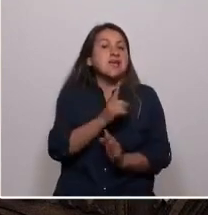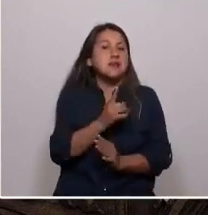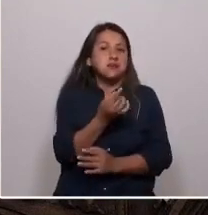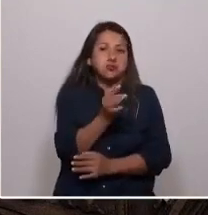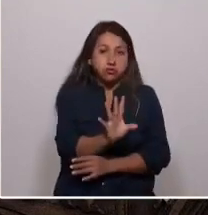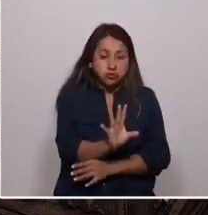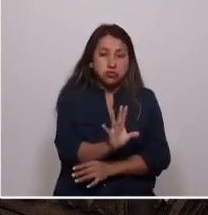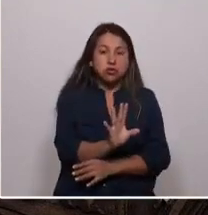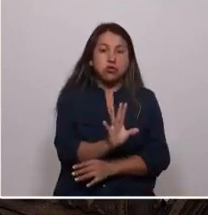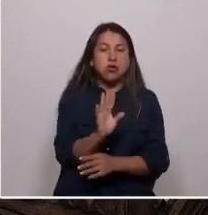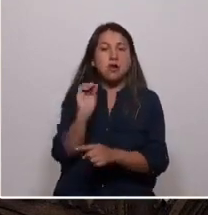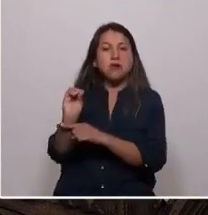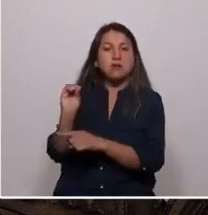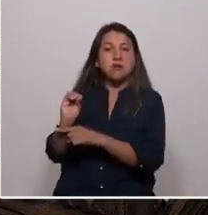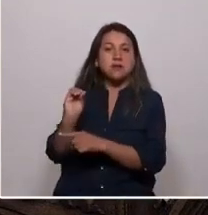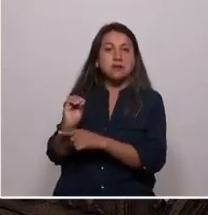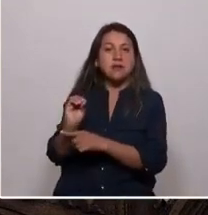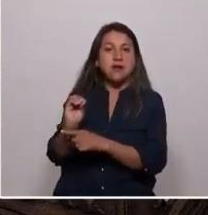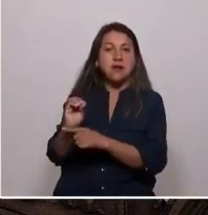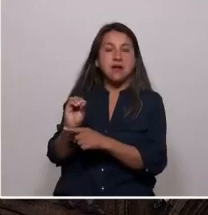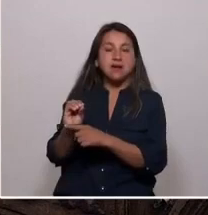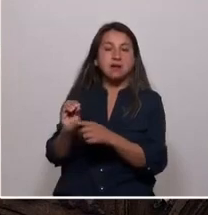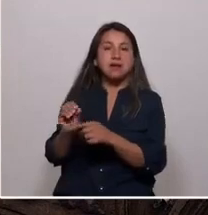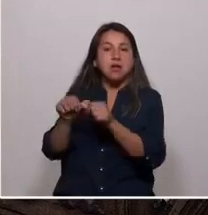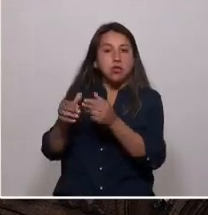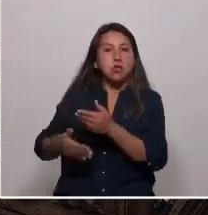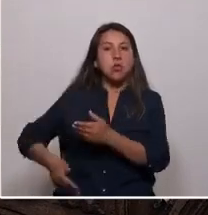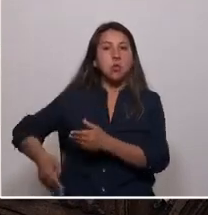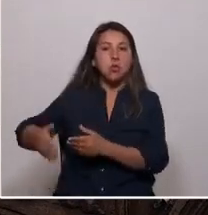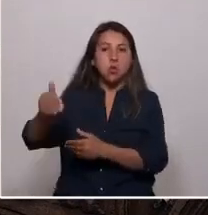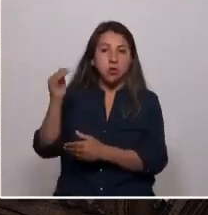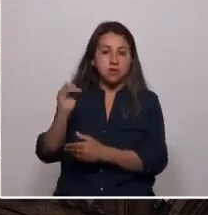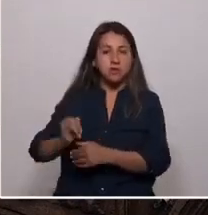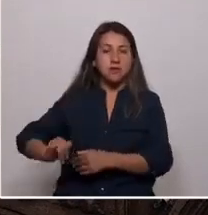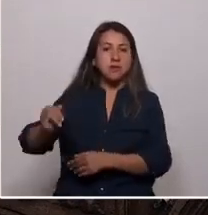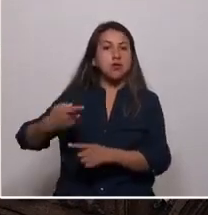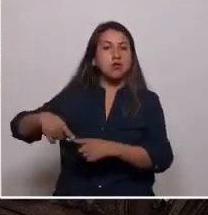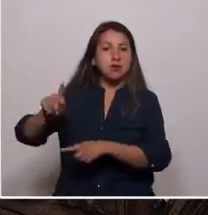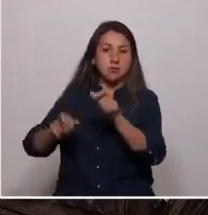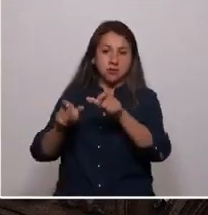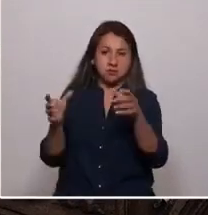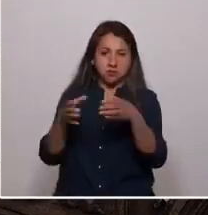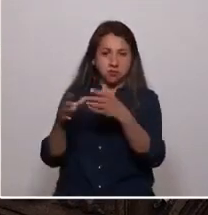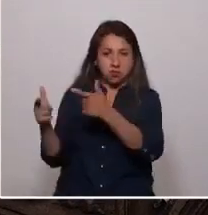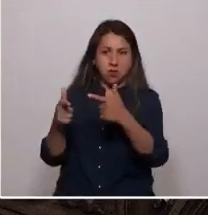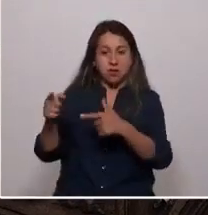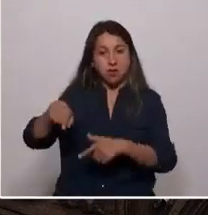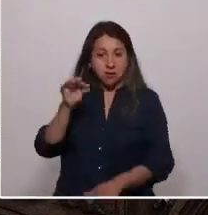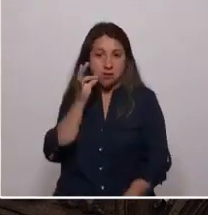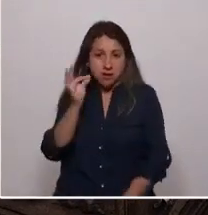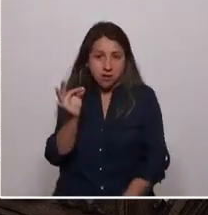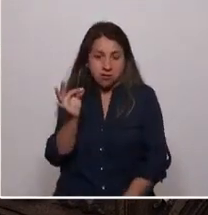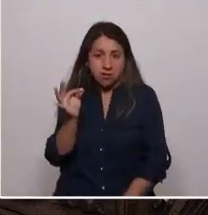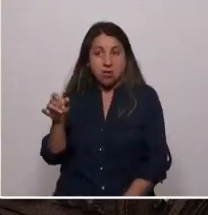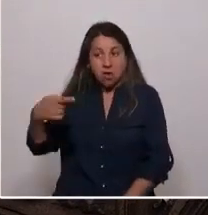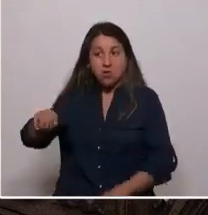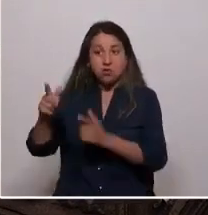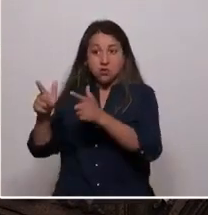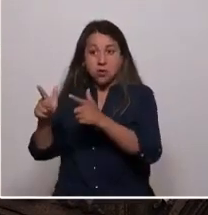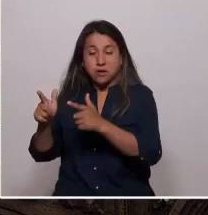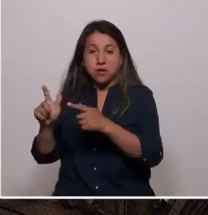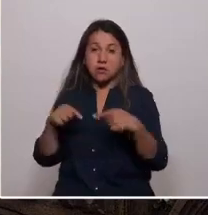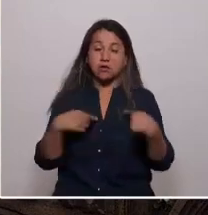para alimentar la prosperidad de otros. Por la conveniencia de esos otros, se depreda la naturaleza